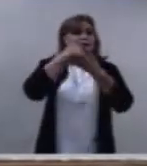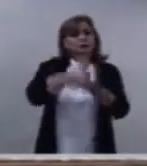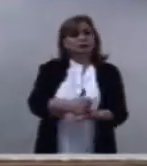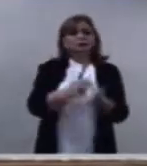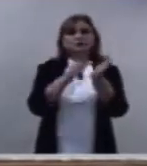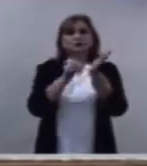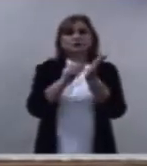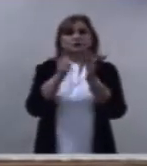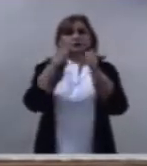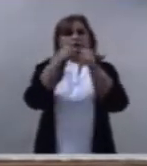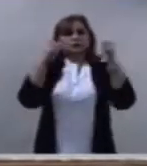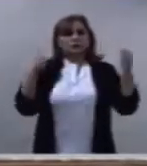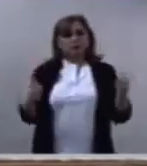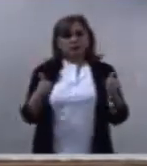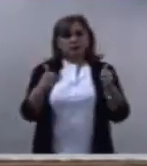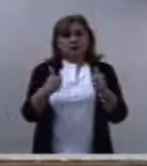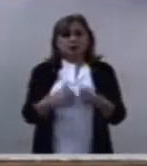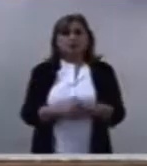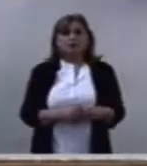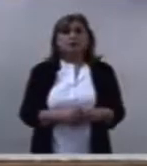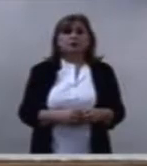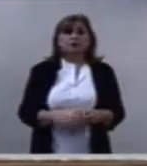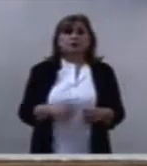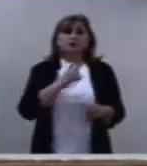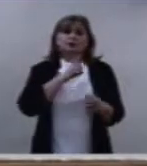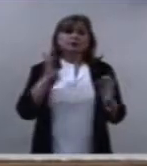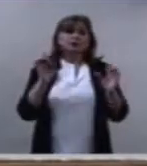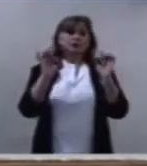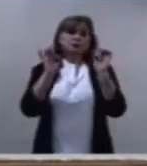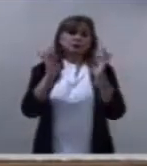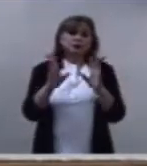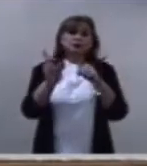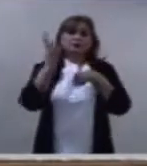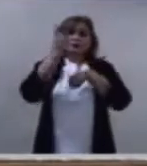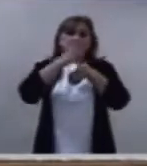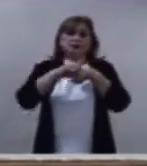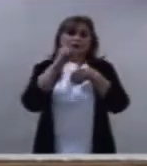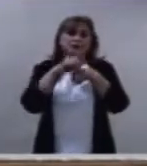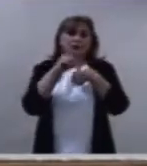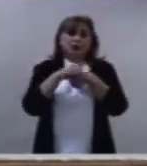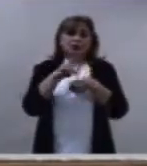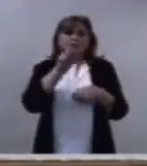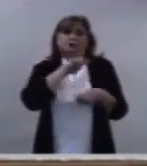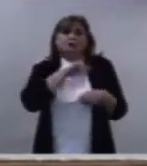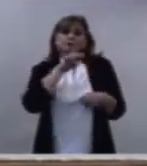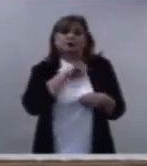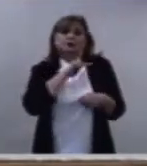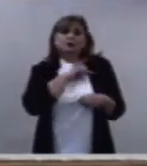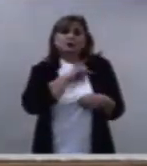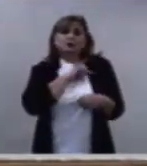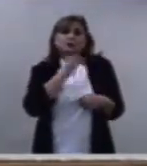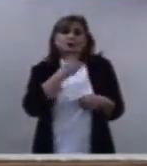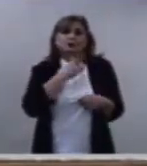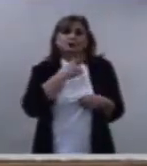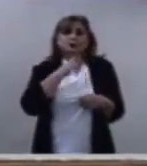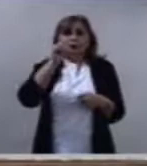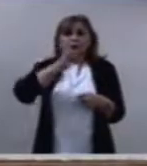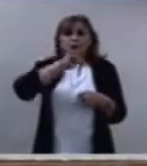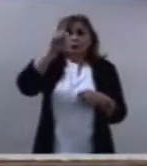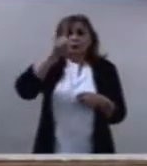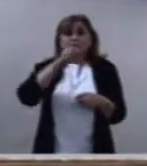y corre el riesgo de dañarse seriamente es nuestro deber